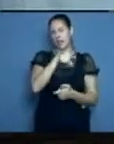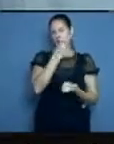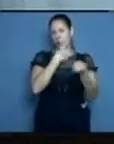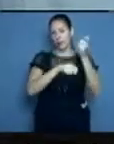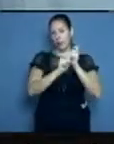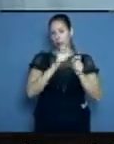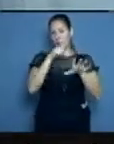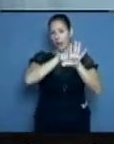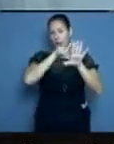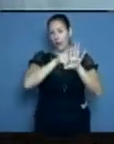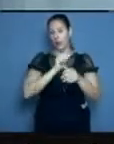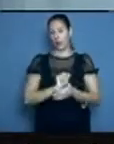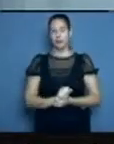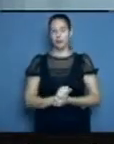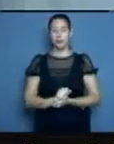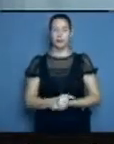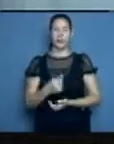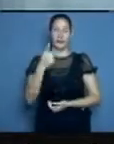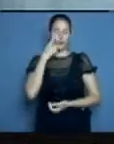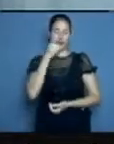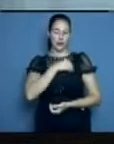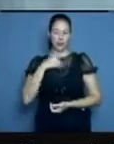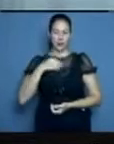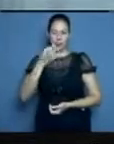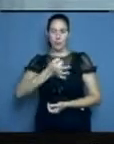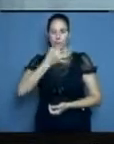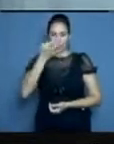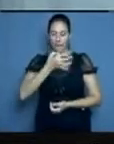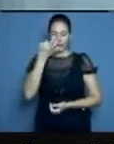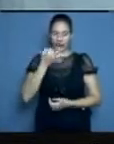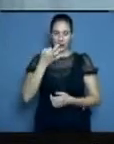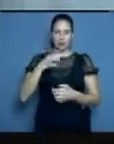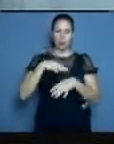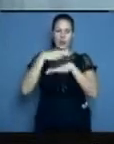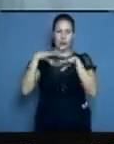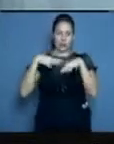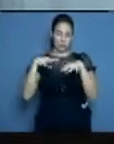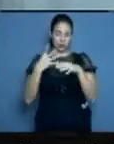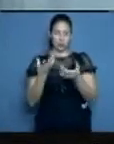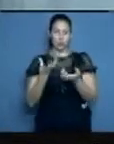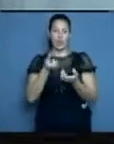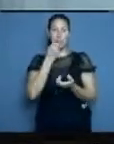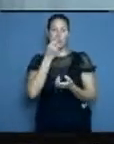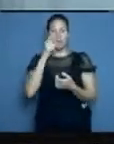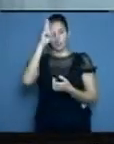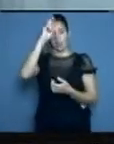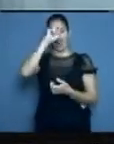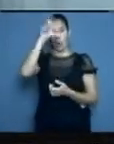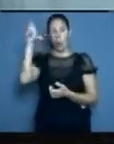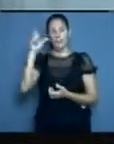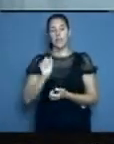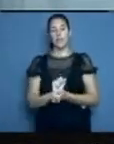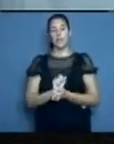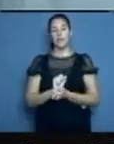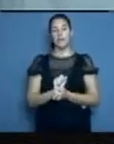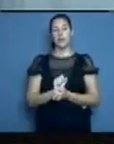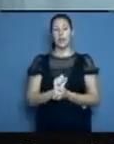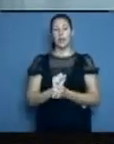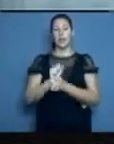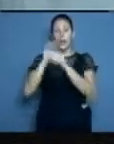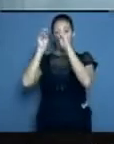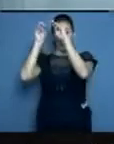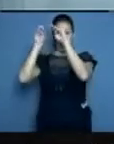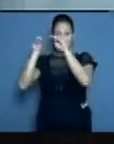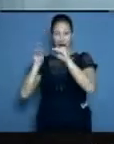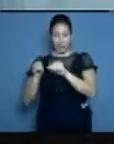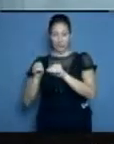a los medicamentos cuando van a los hospitales. Ya sé que cuando llegan a los hospitales tiene que controlarlo otra persona. Pero desde que sale, desde el almacén, hasta